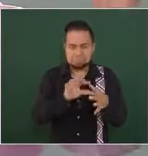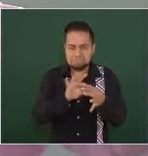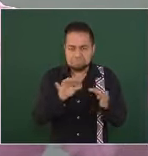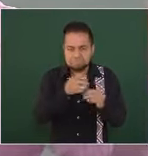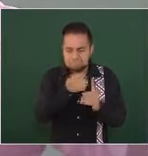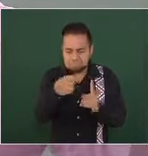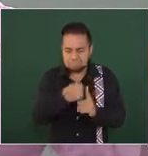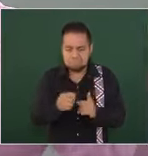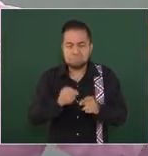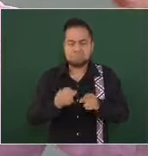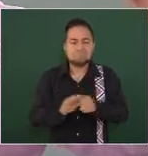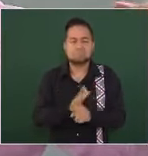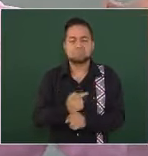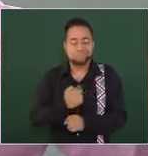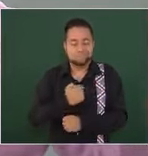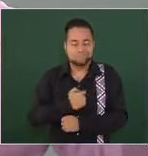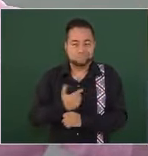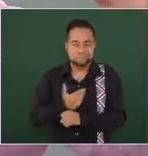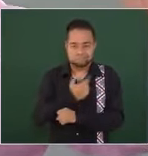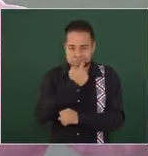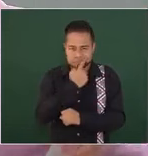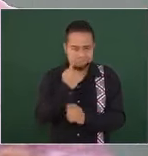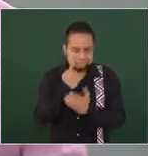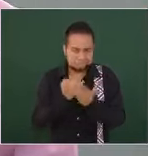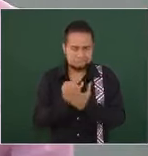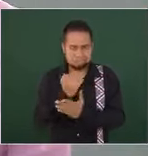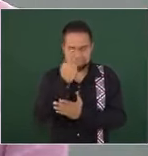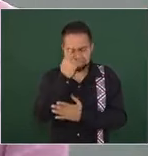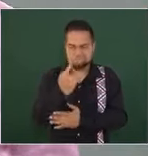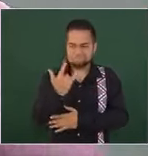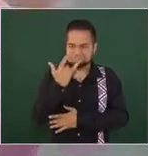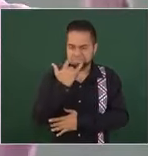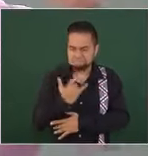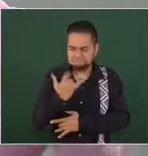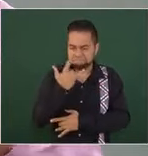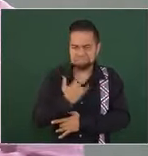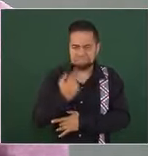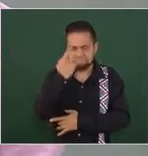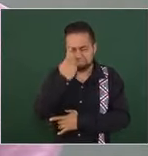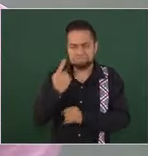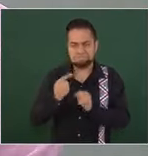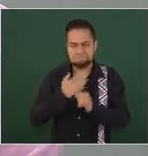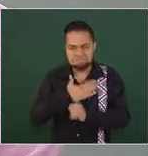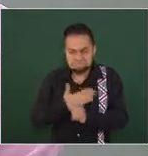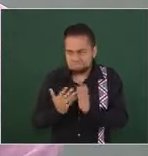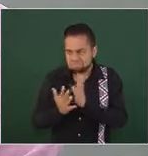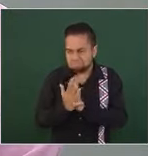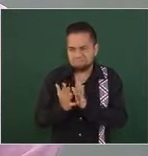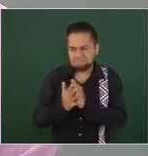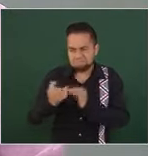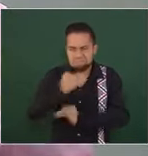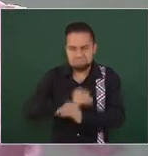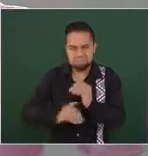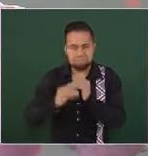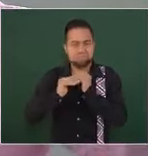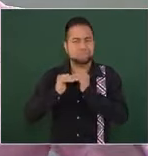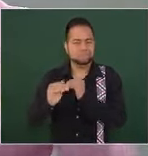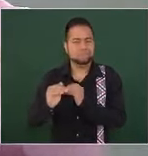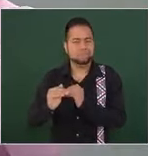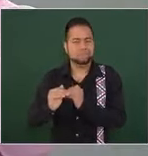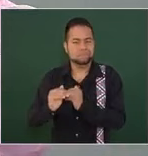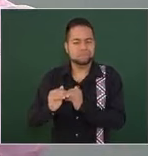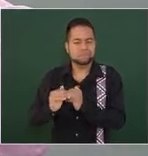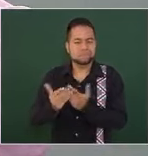tomé la decisión de luchar por la democracia y cómo